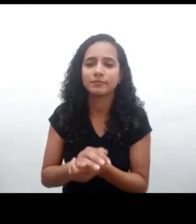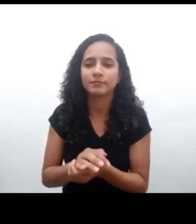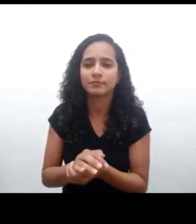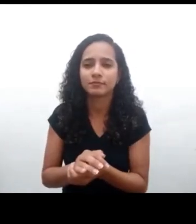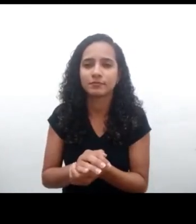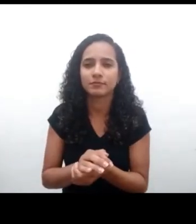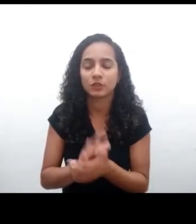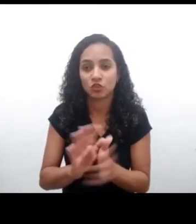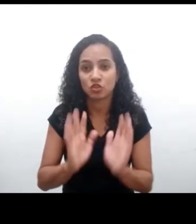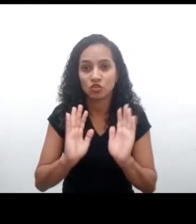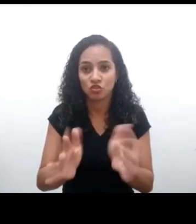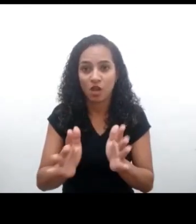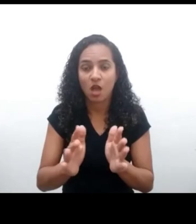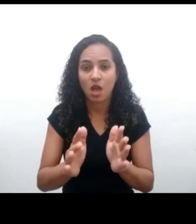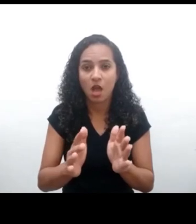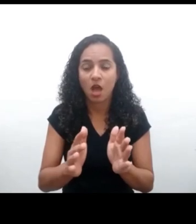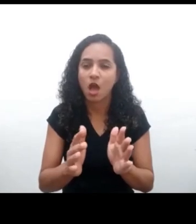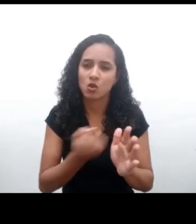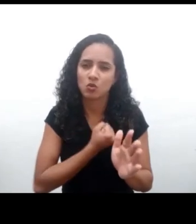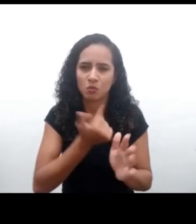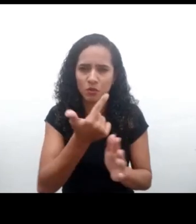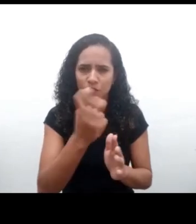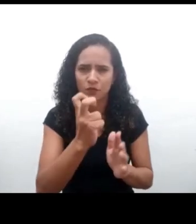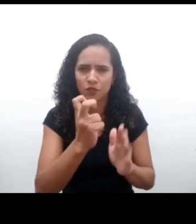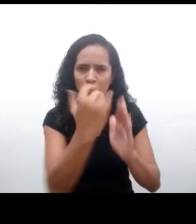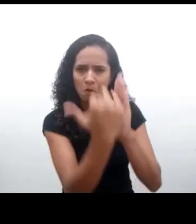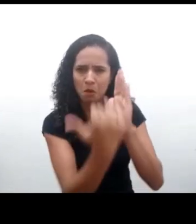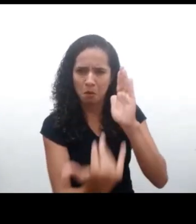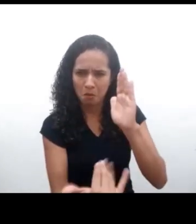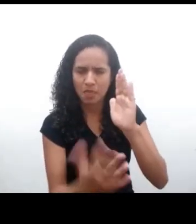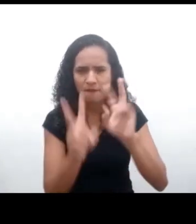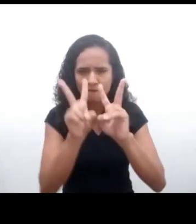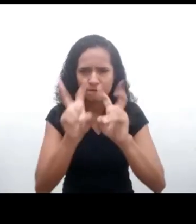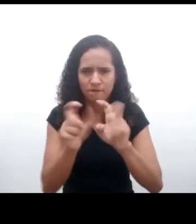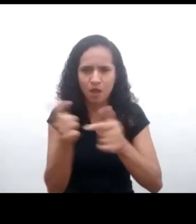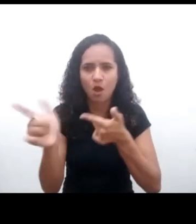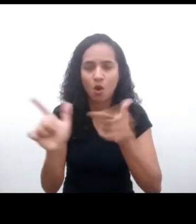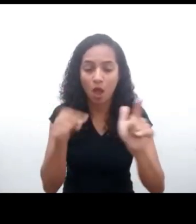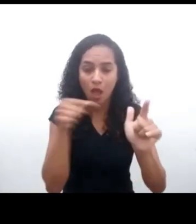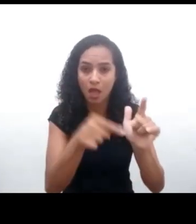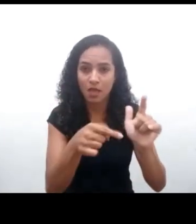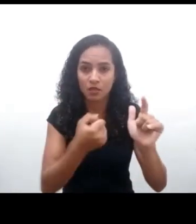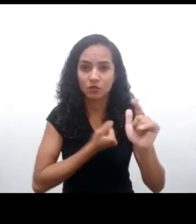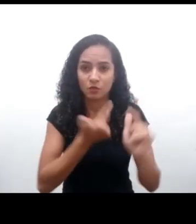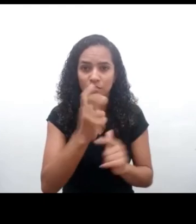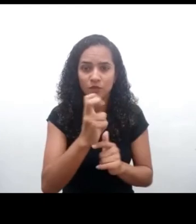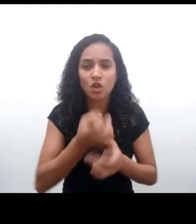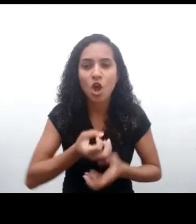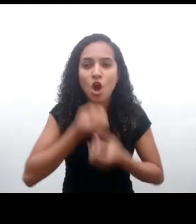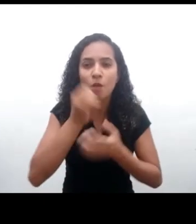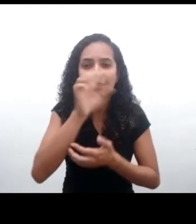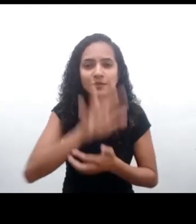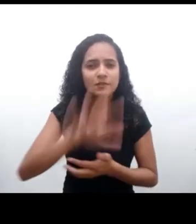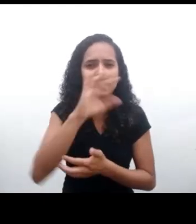Entonces, estamos en el número 25 de la observación general. Hay varios otros temas y